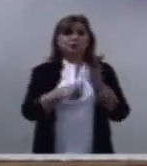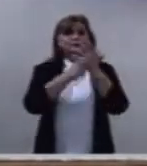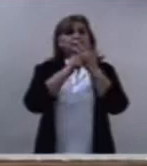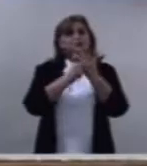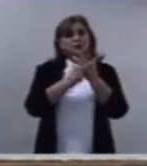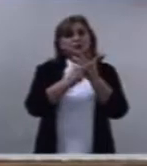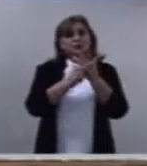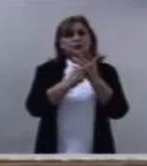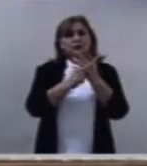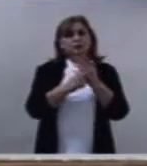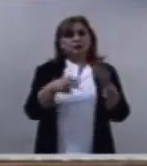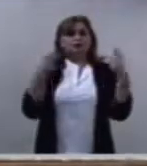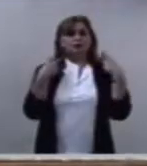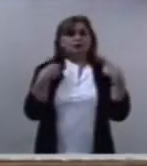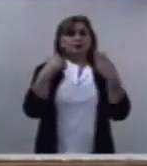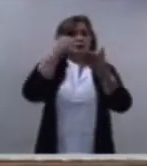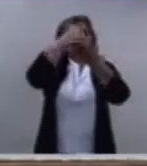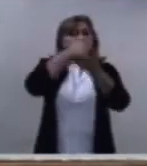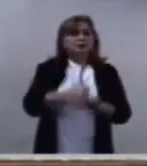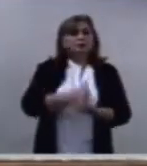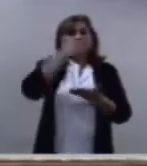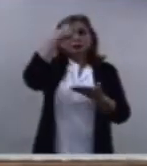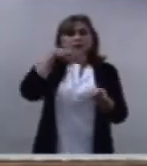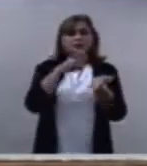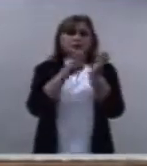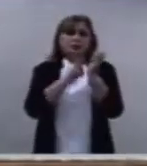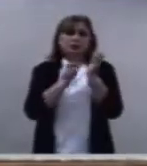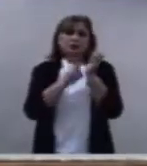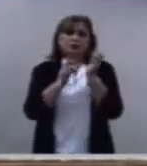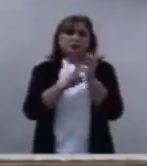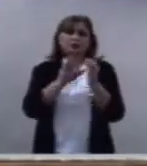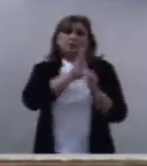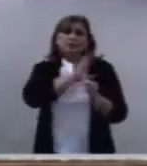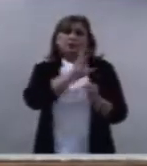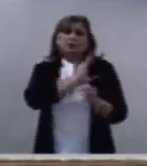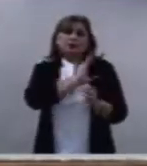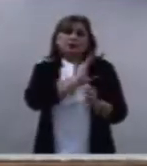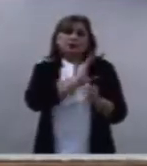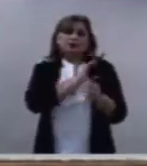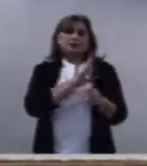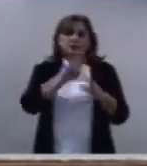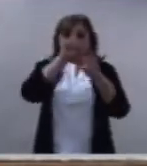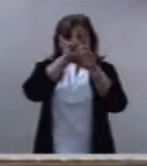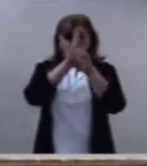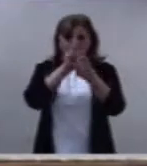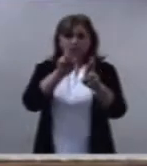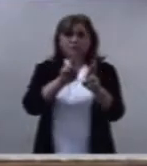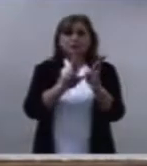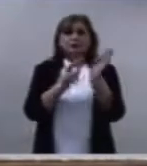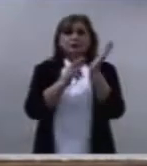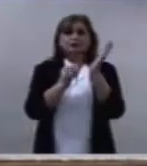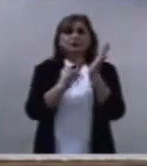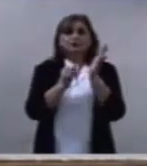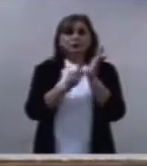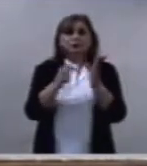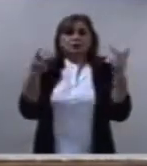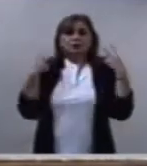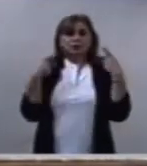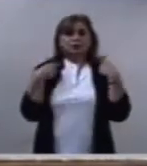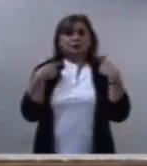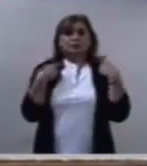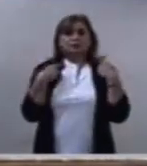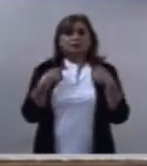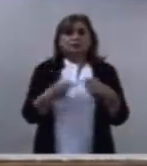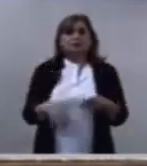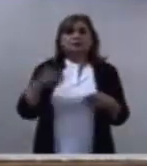corregir a corregir con cariño y respeto ustedes papás a sus